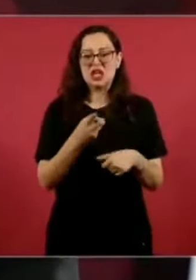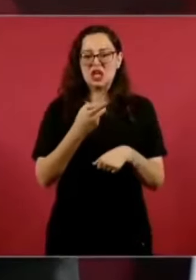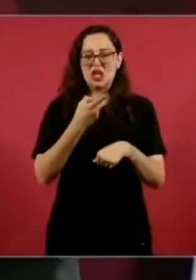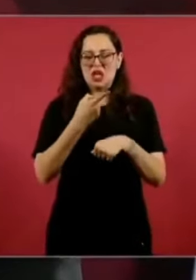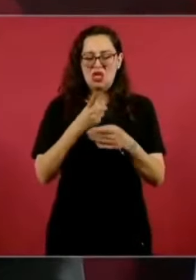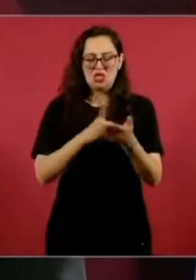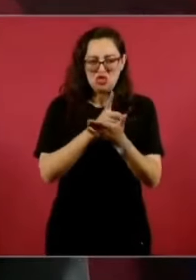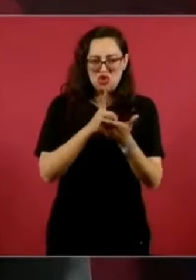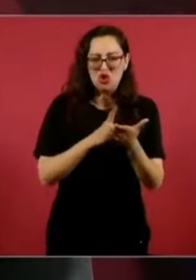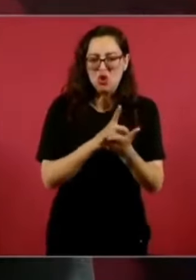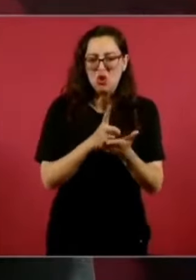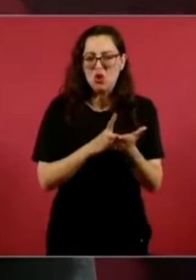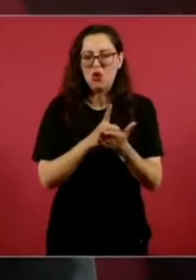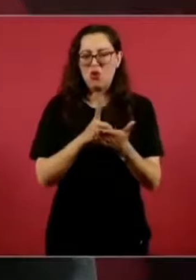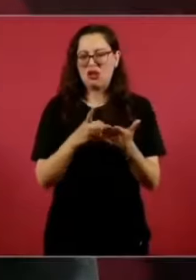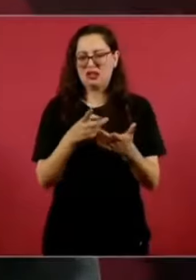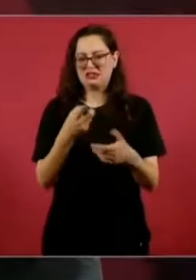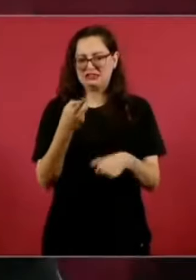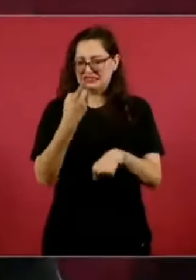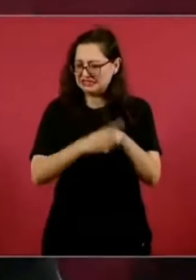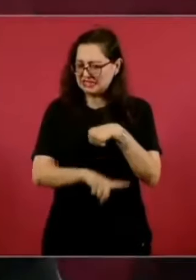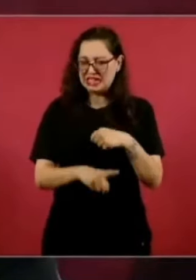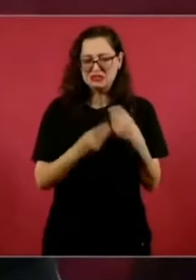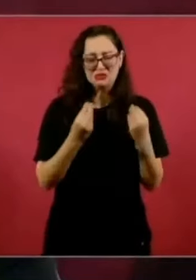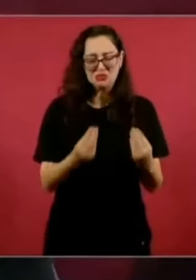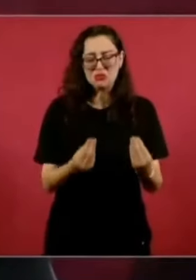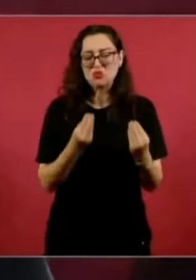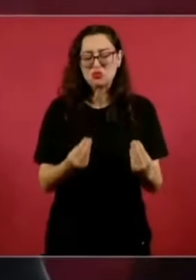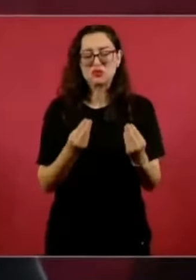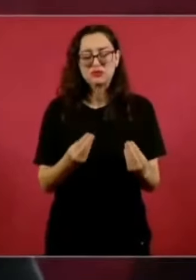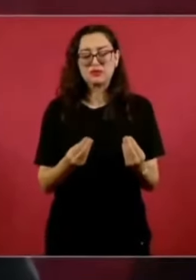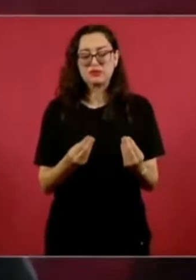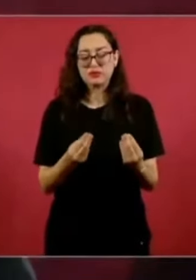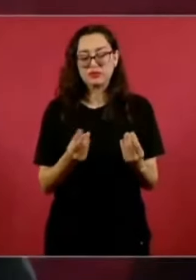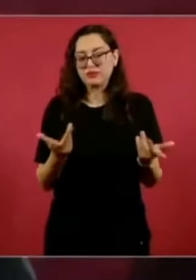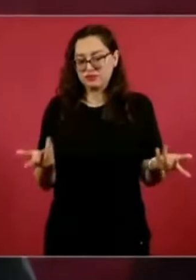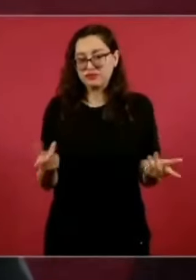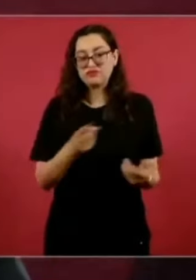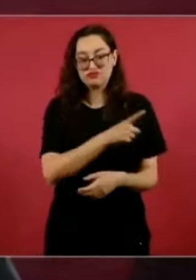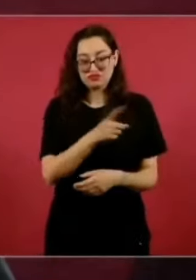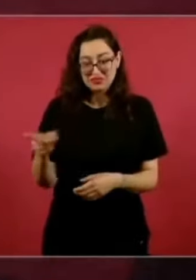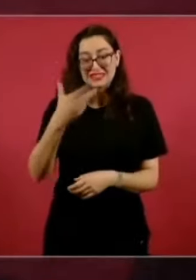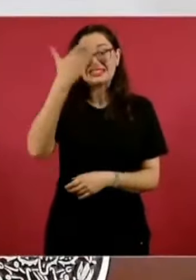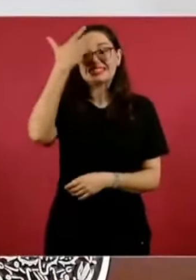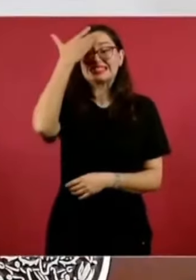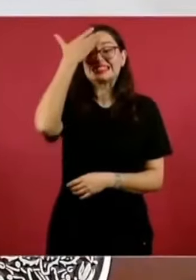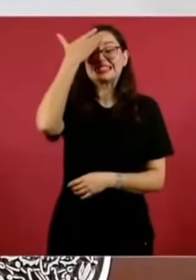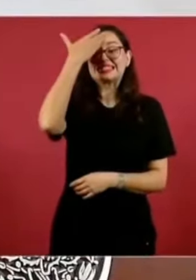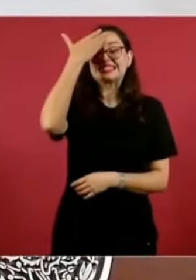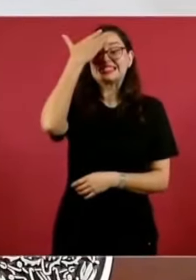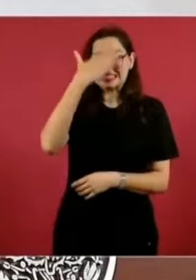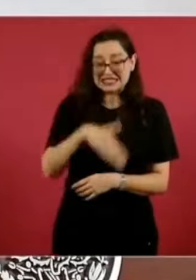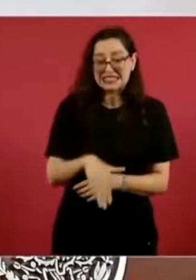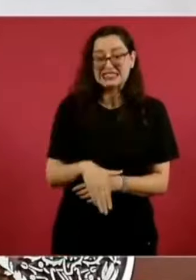y que, como es del conocimiento de